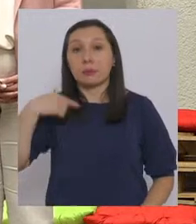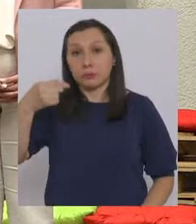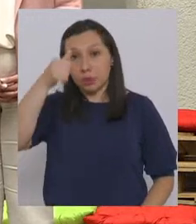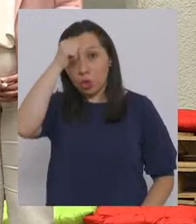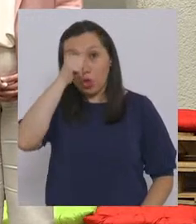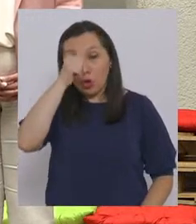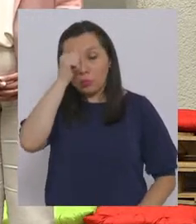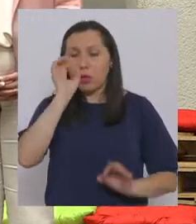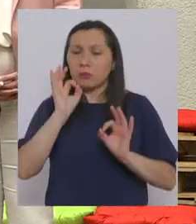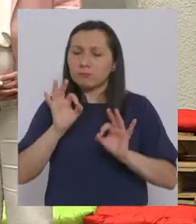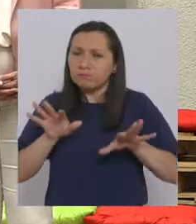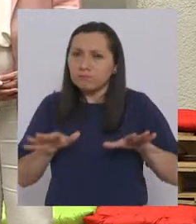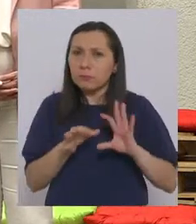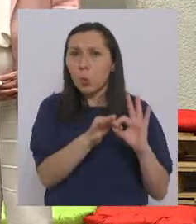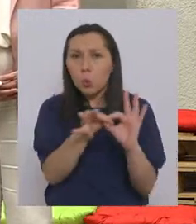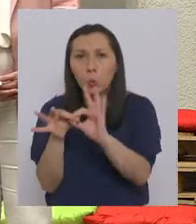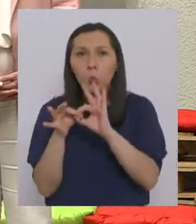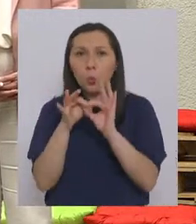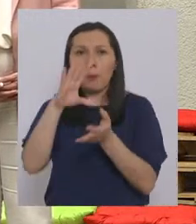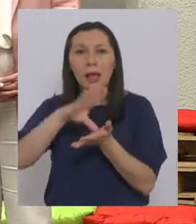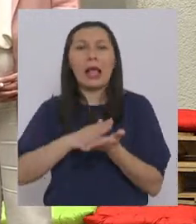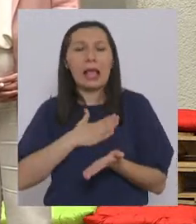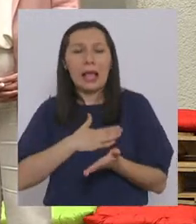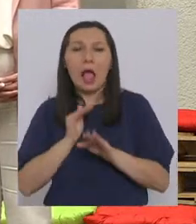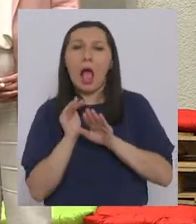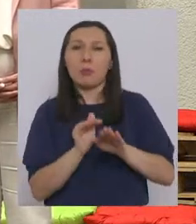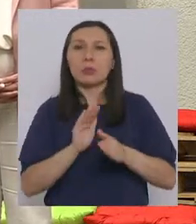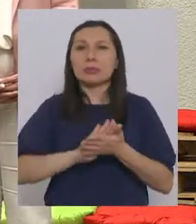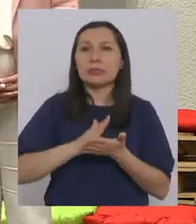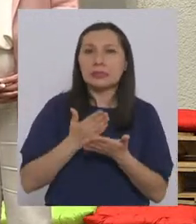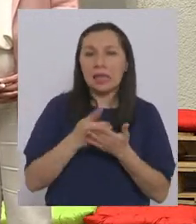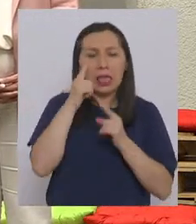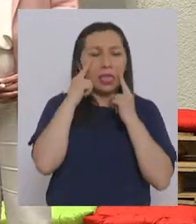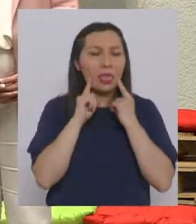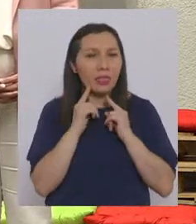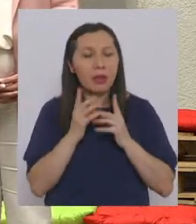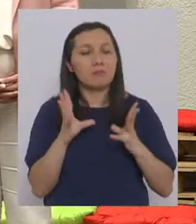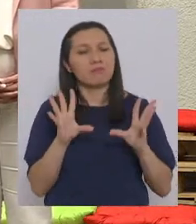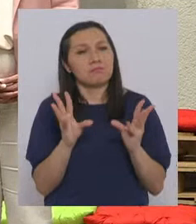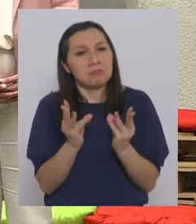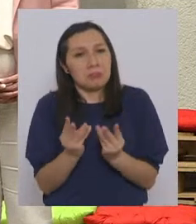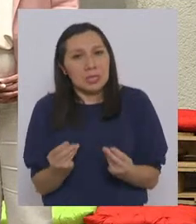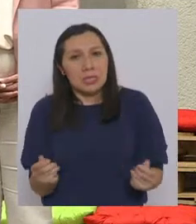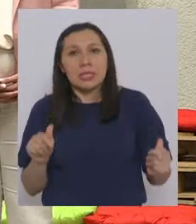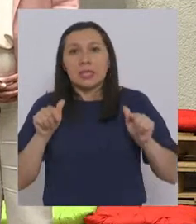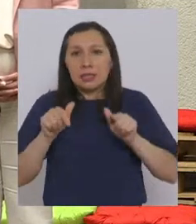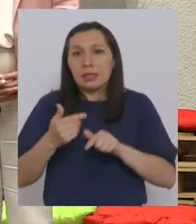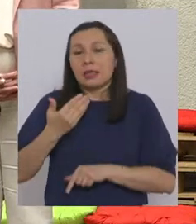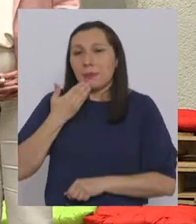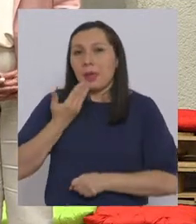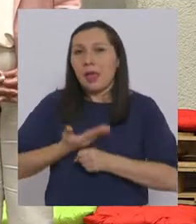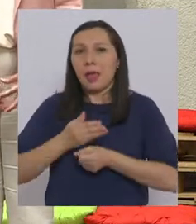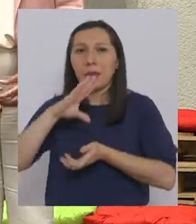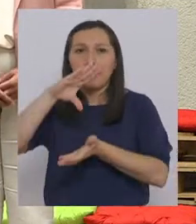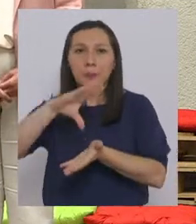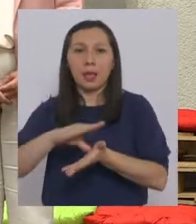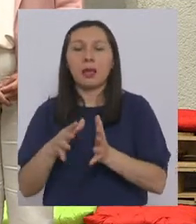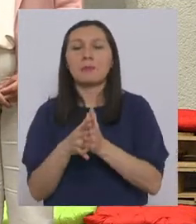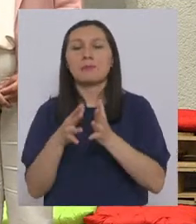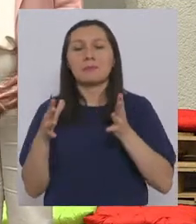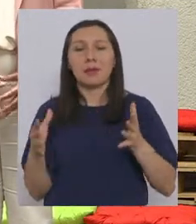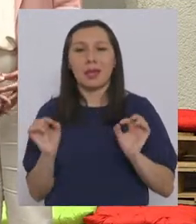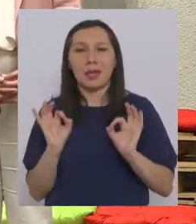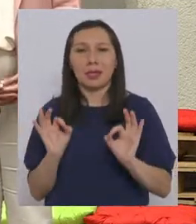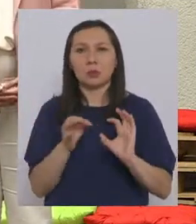domingo se la juegue por la unidad del país, se la juegue por sanar esas heridas, se la juegue porque tengamos un país mucho